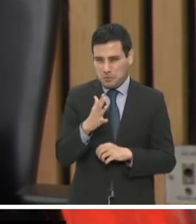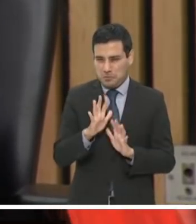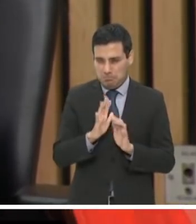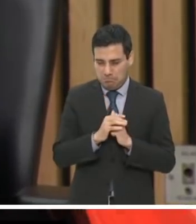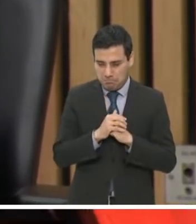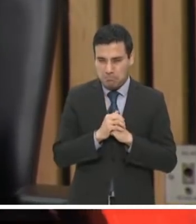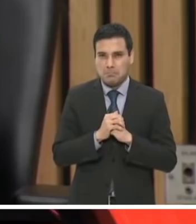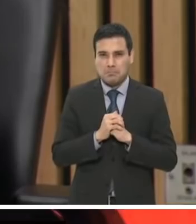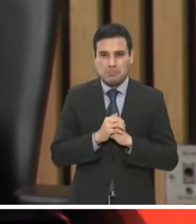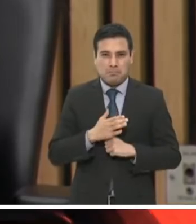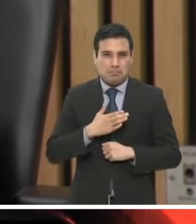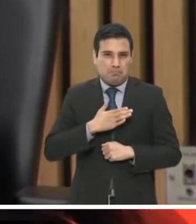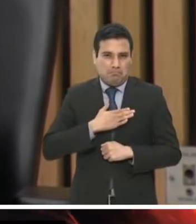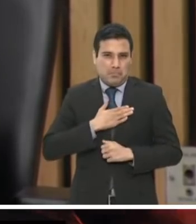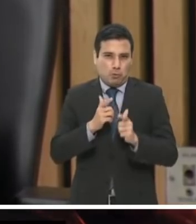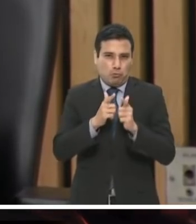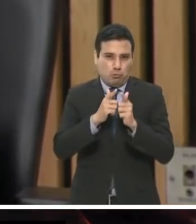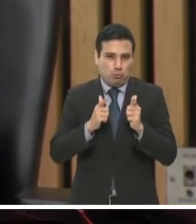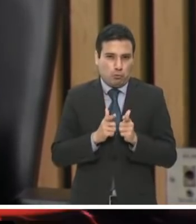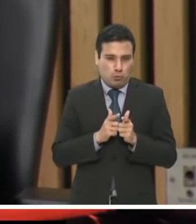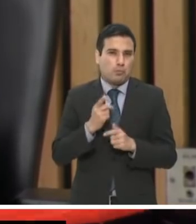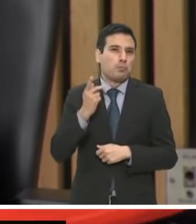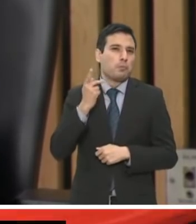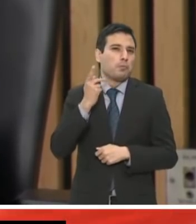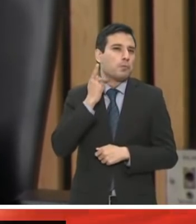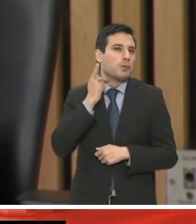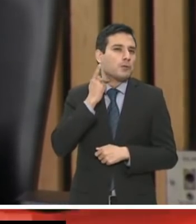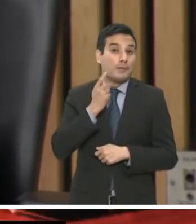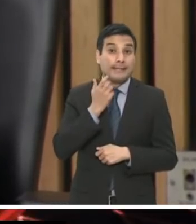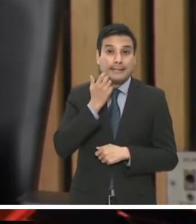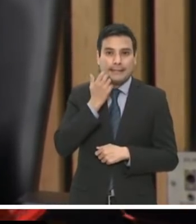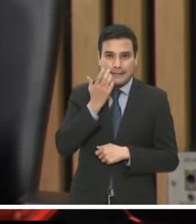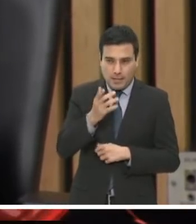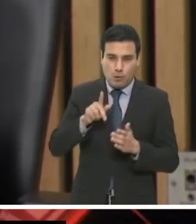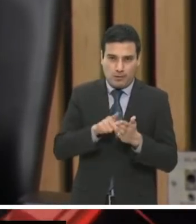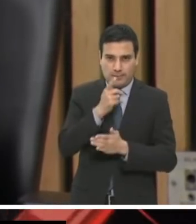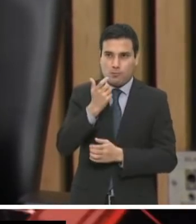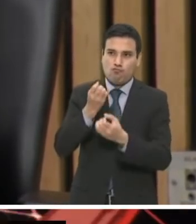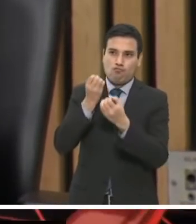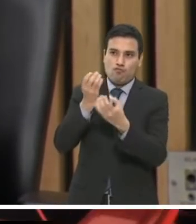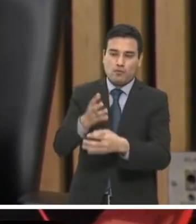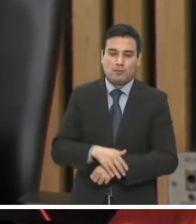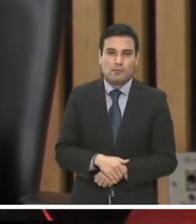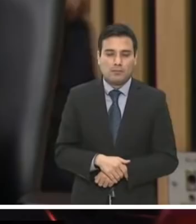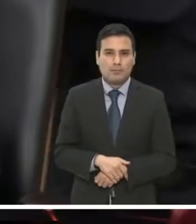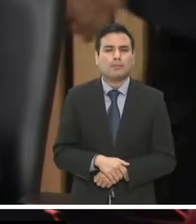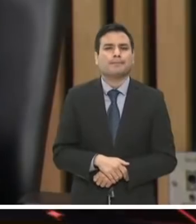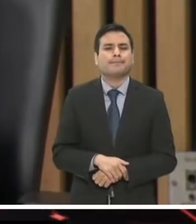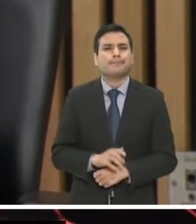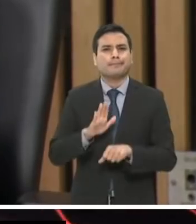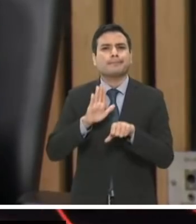dirigencia nacional quiere devolver, pues es producto